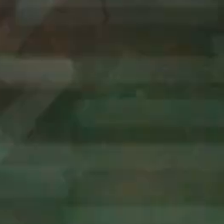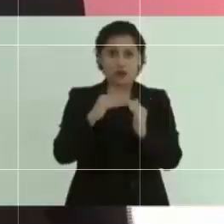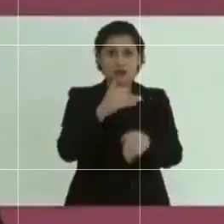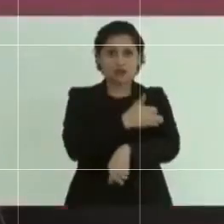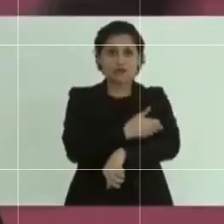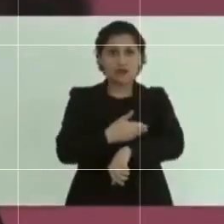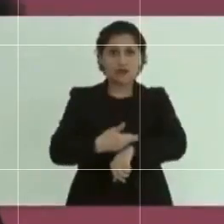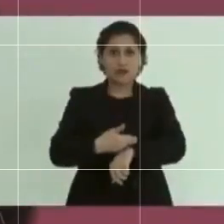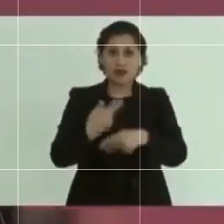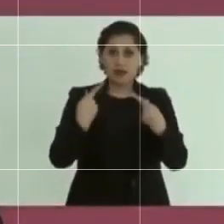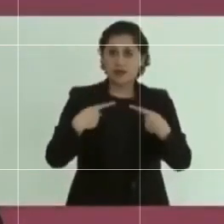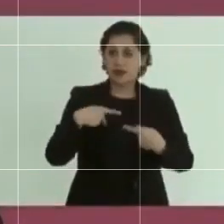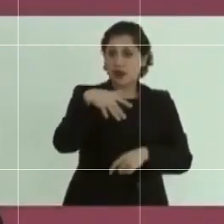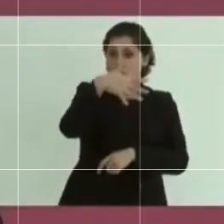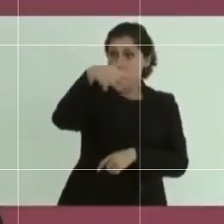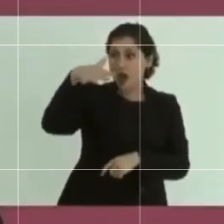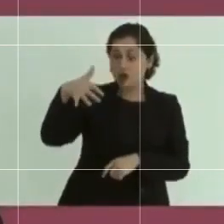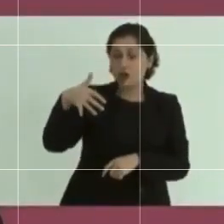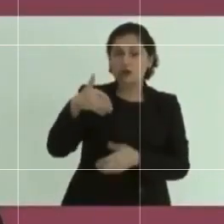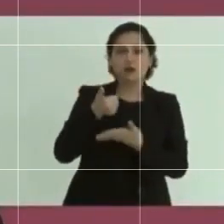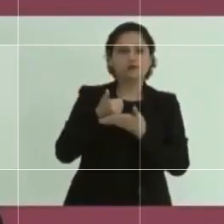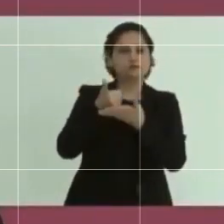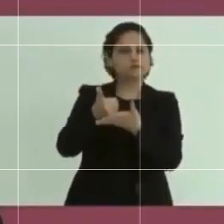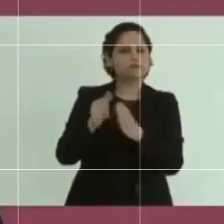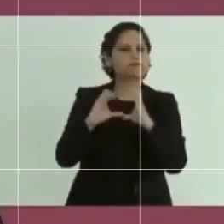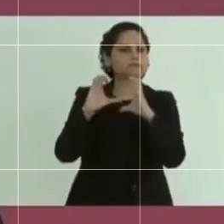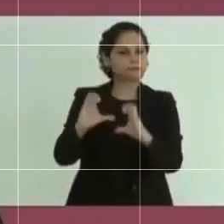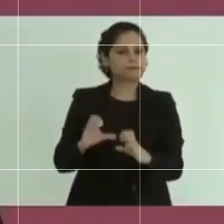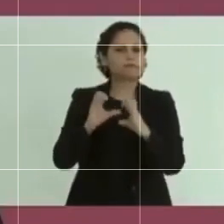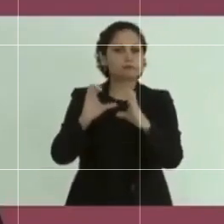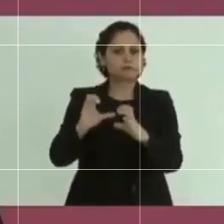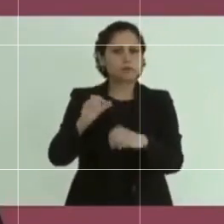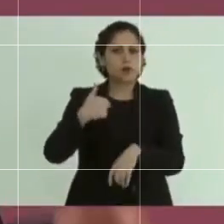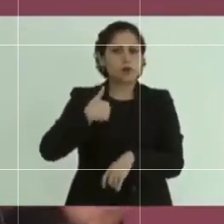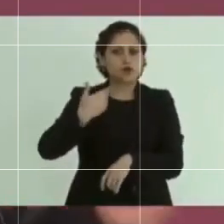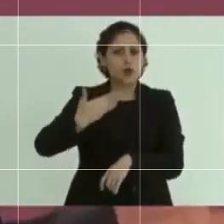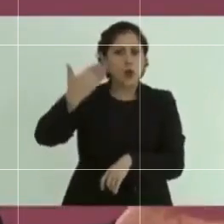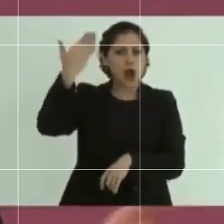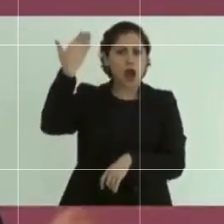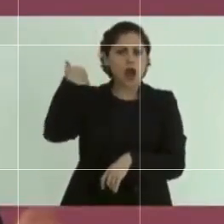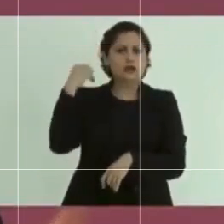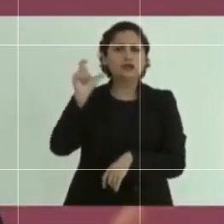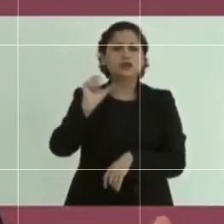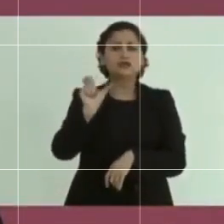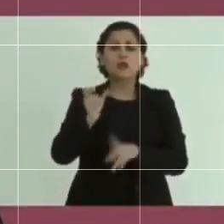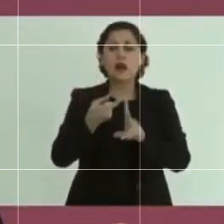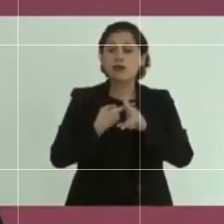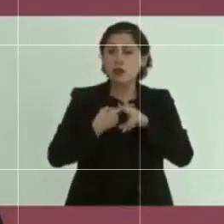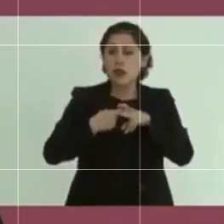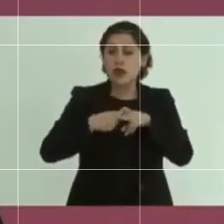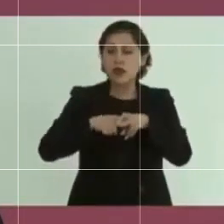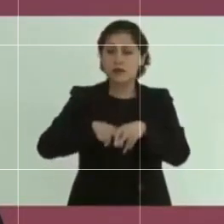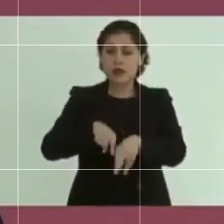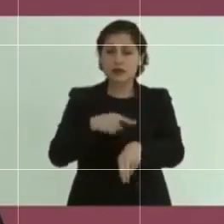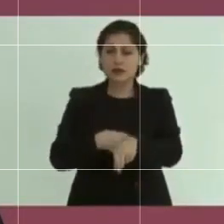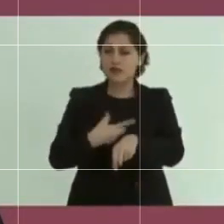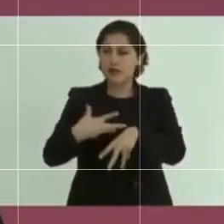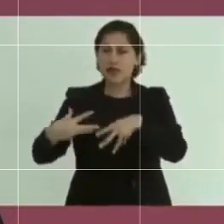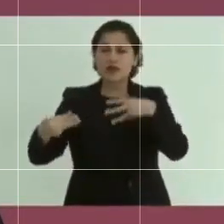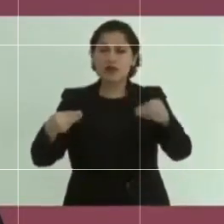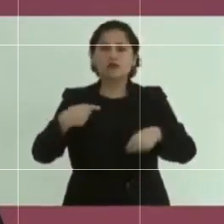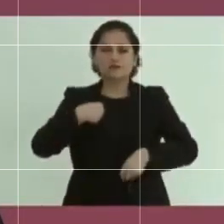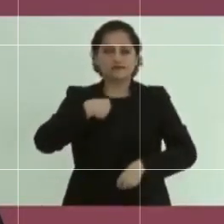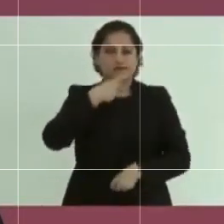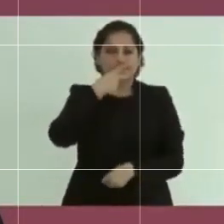Lo dije desde el principio, a veces pues no gusta mucho